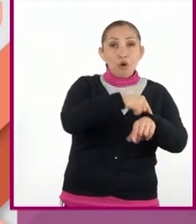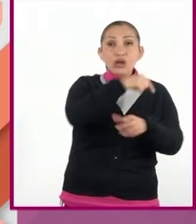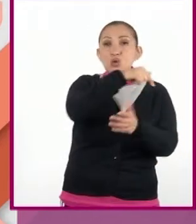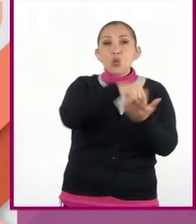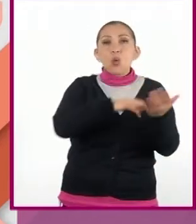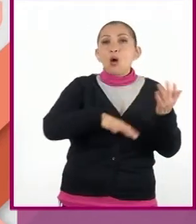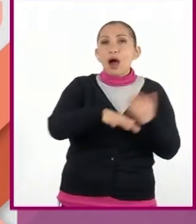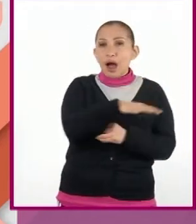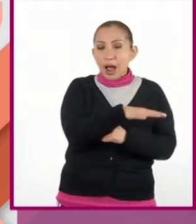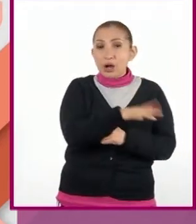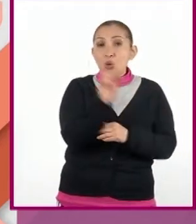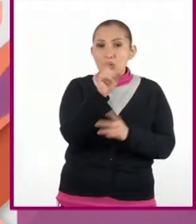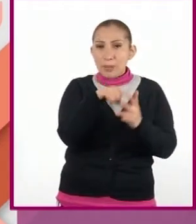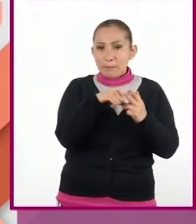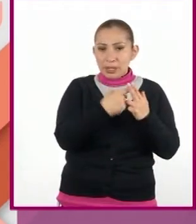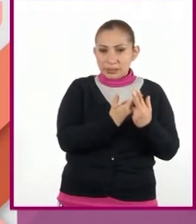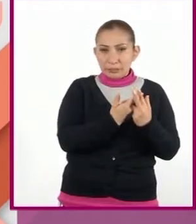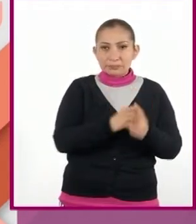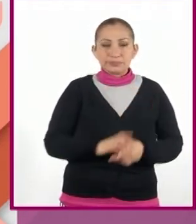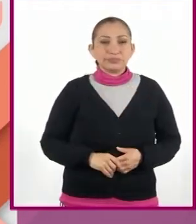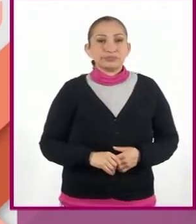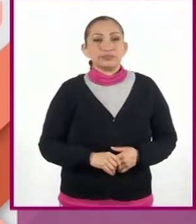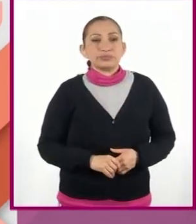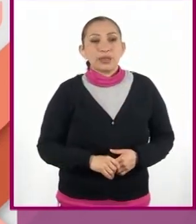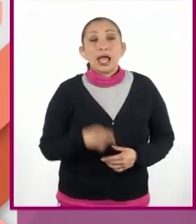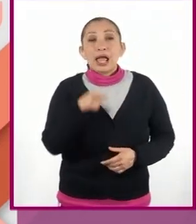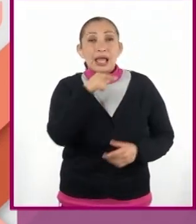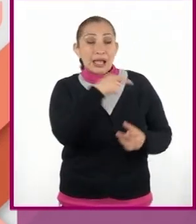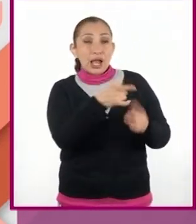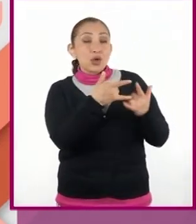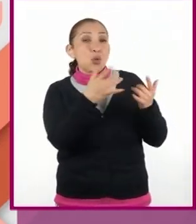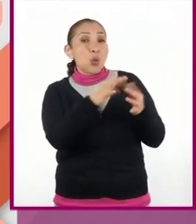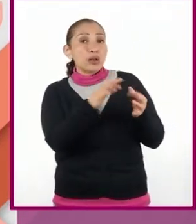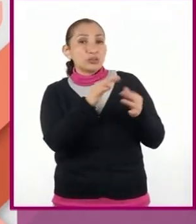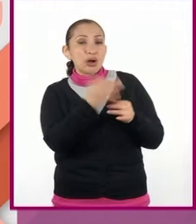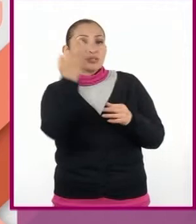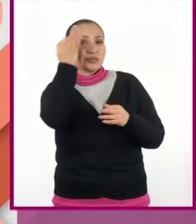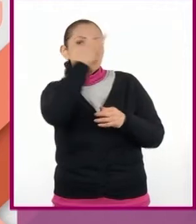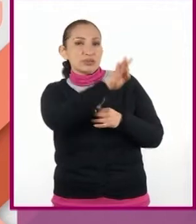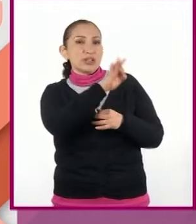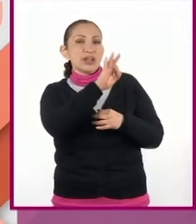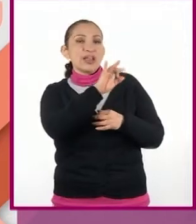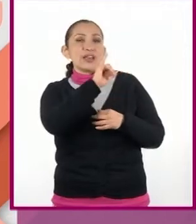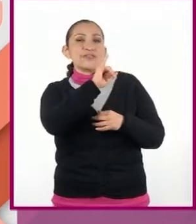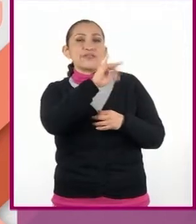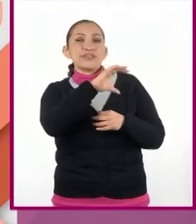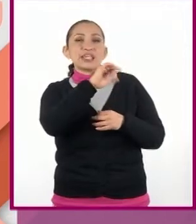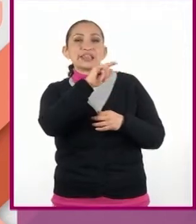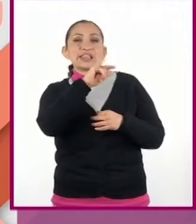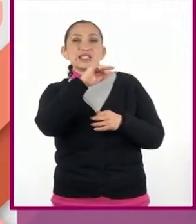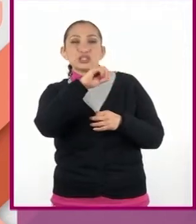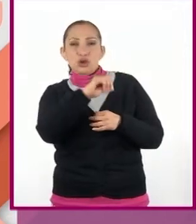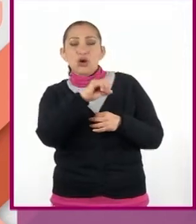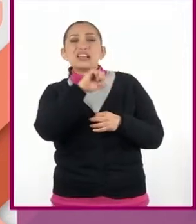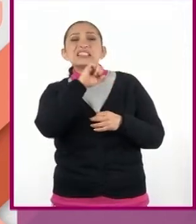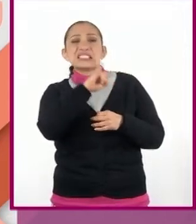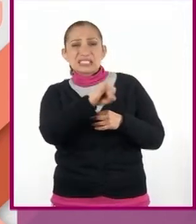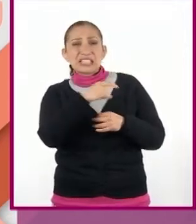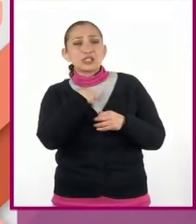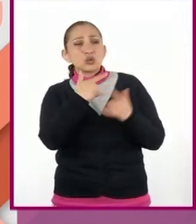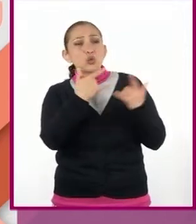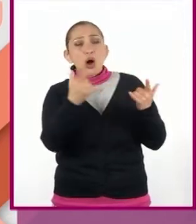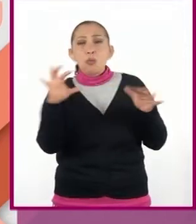normalmente desde el inicio. Es ficticio. Si bien un cuento puede estar basado en hechos reales, su narrativa